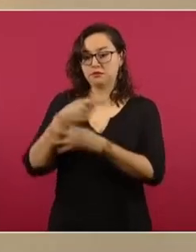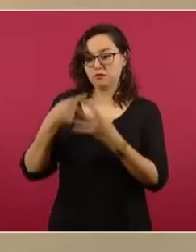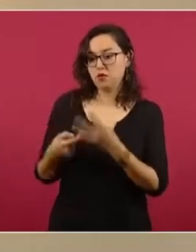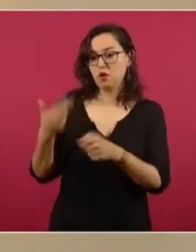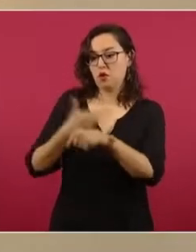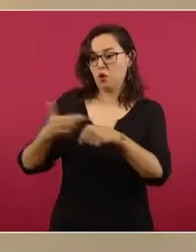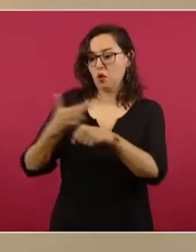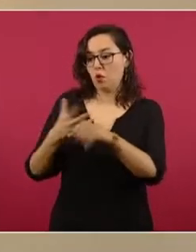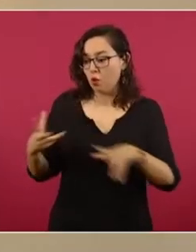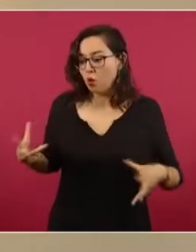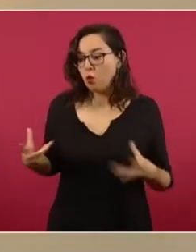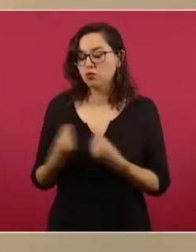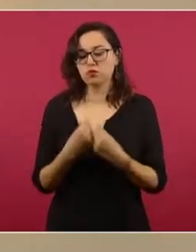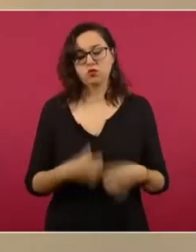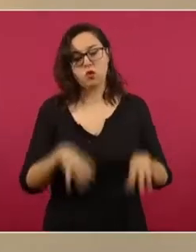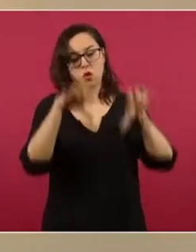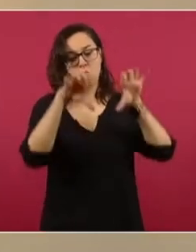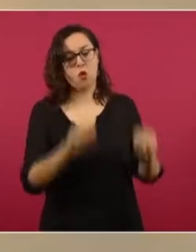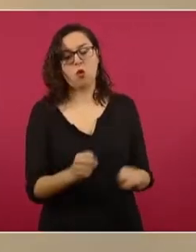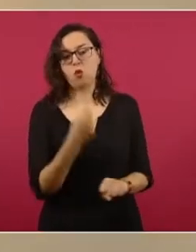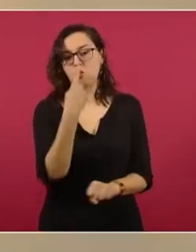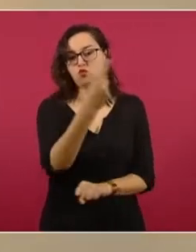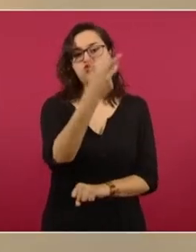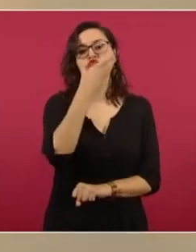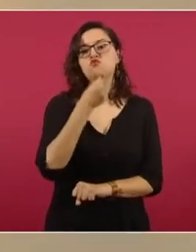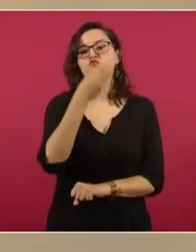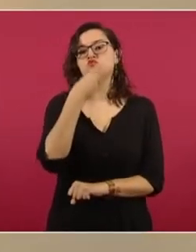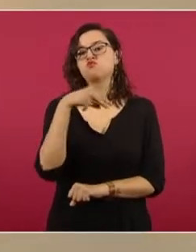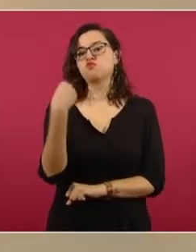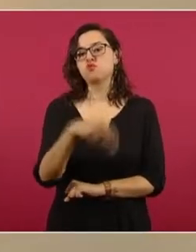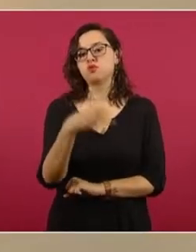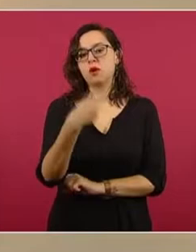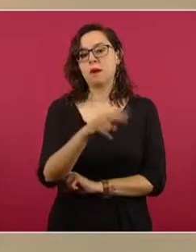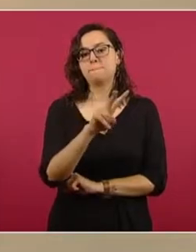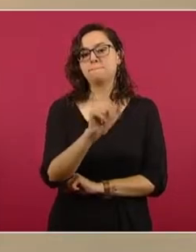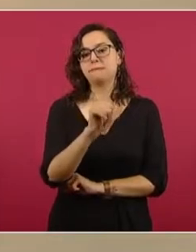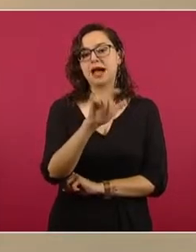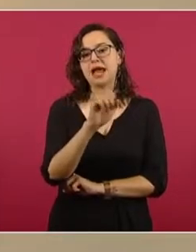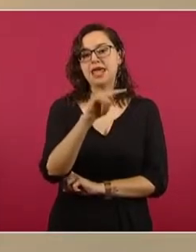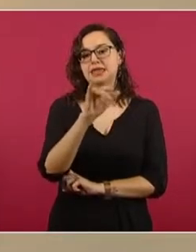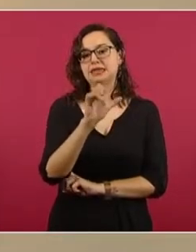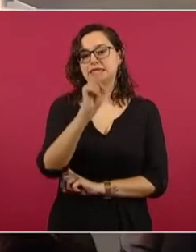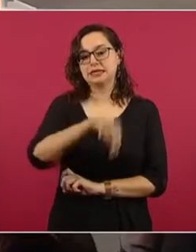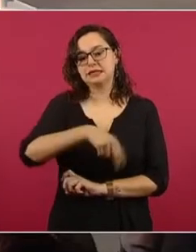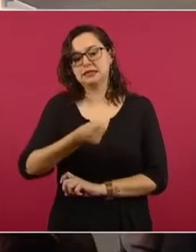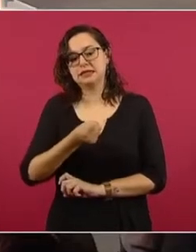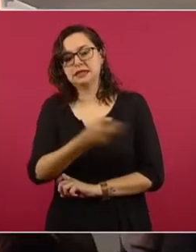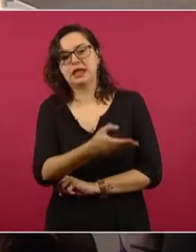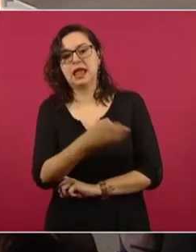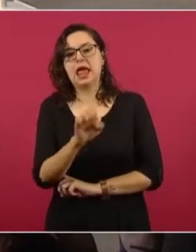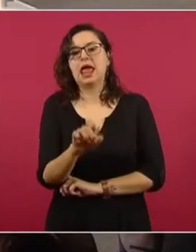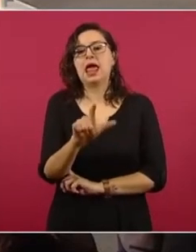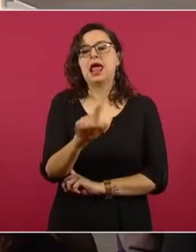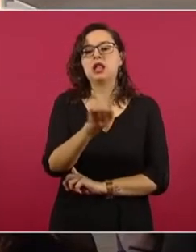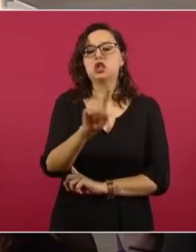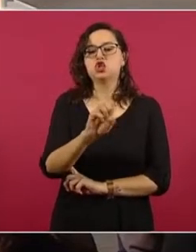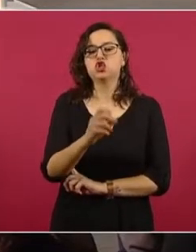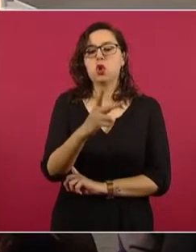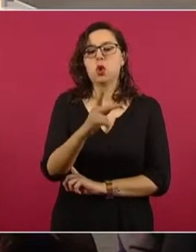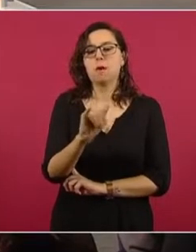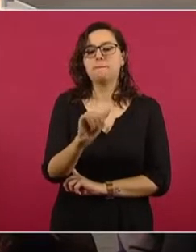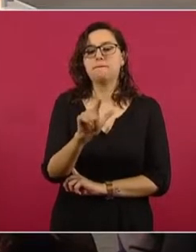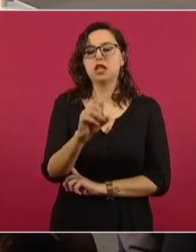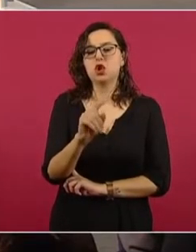N., alias El Zopilote. Esto fue el pasado día 13 de mayo. El expresunto líder de la familia